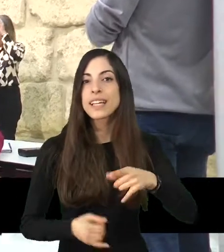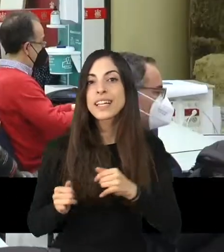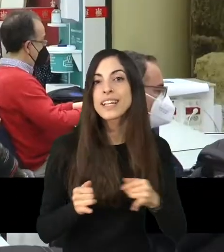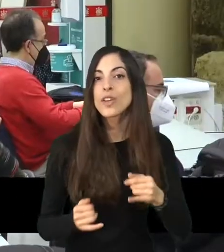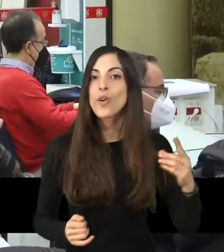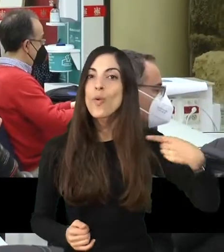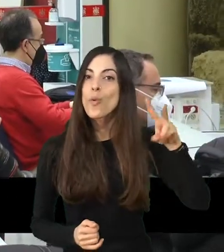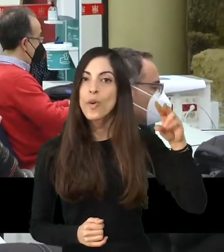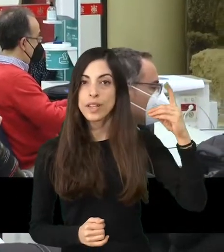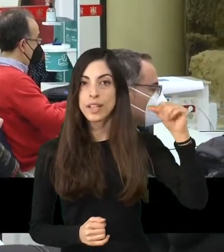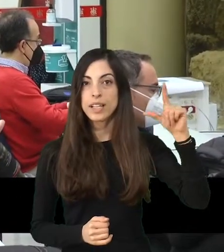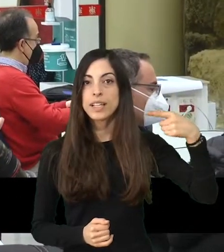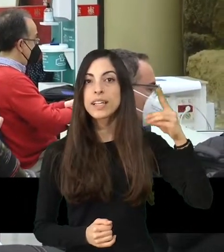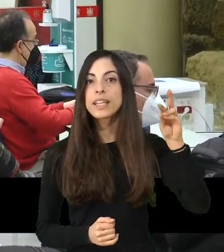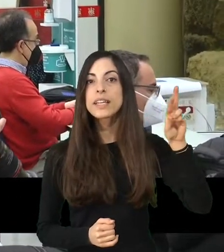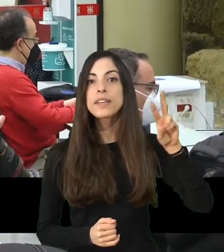centro.